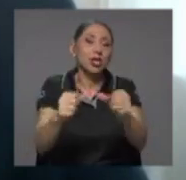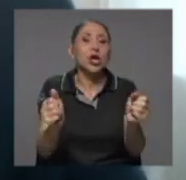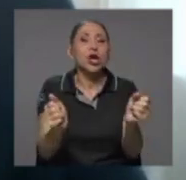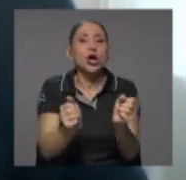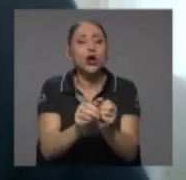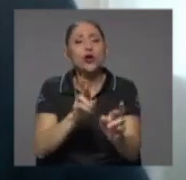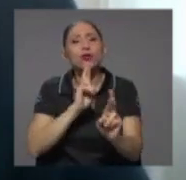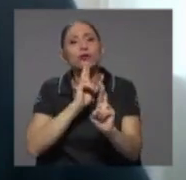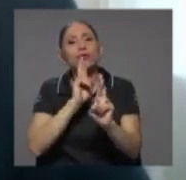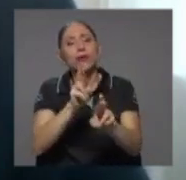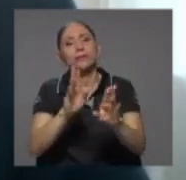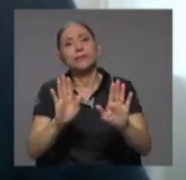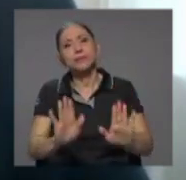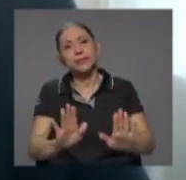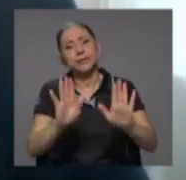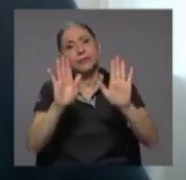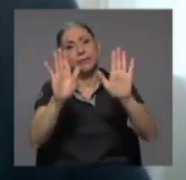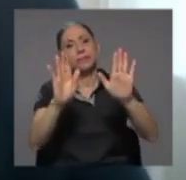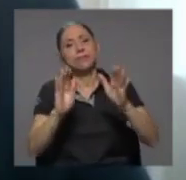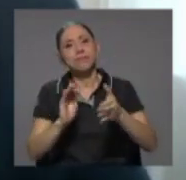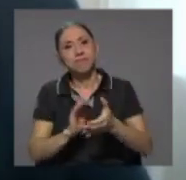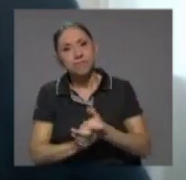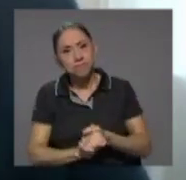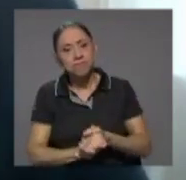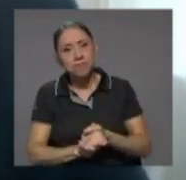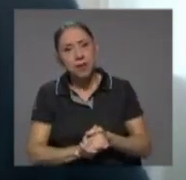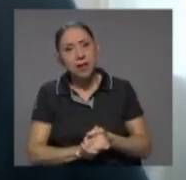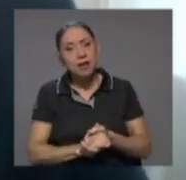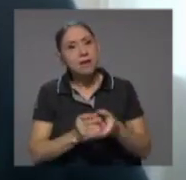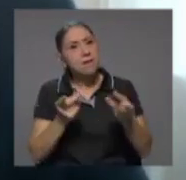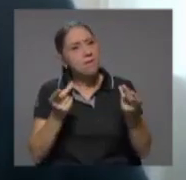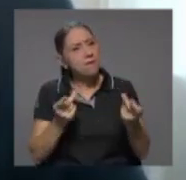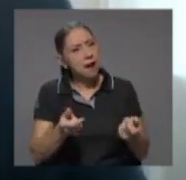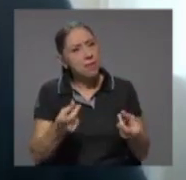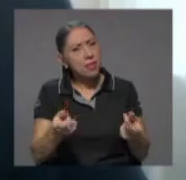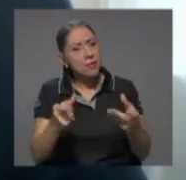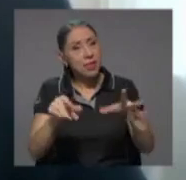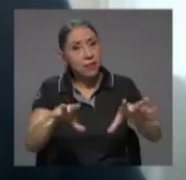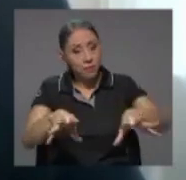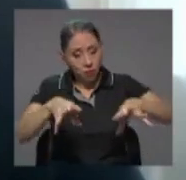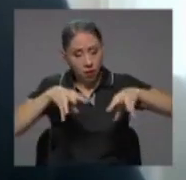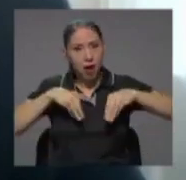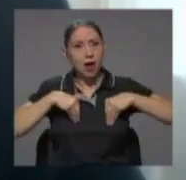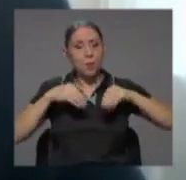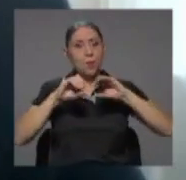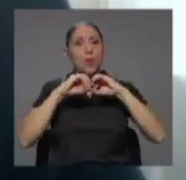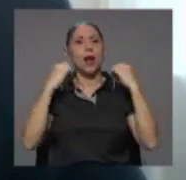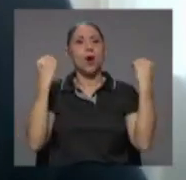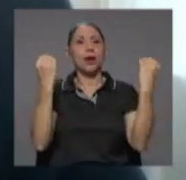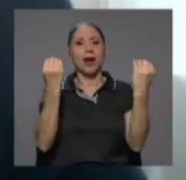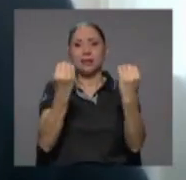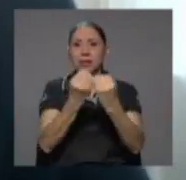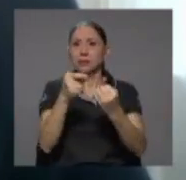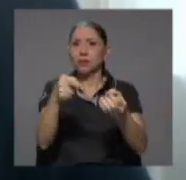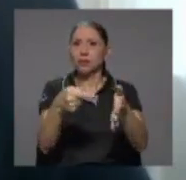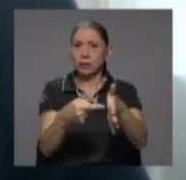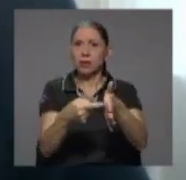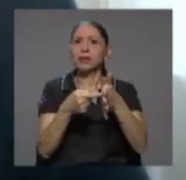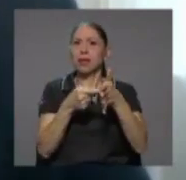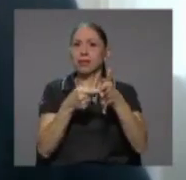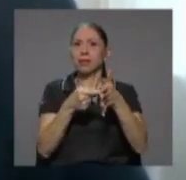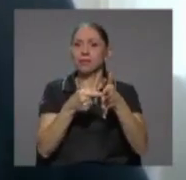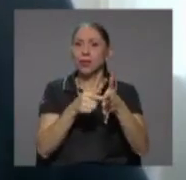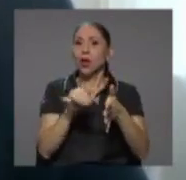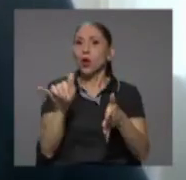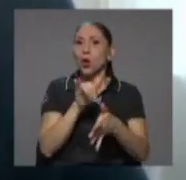excepcionales que que fueron rápidamente acogidos por la organización tan exigente como la